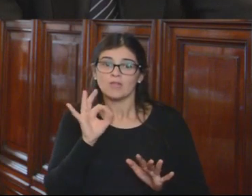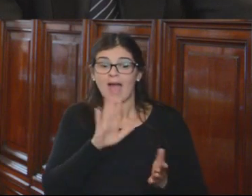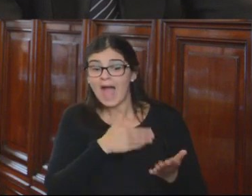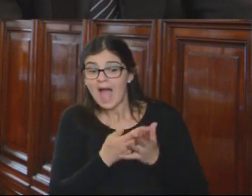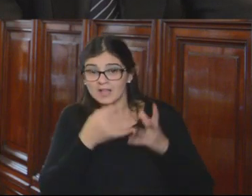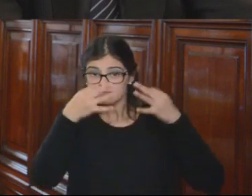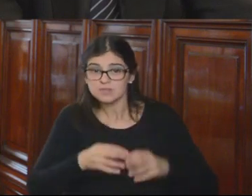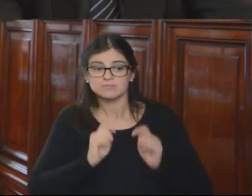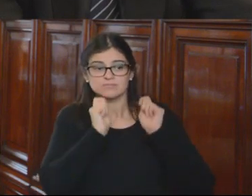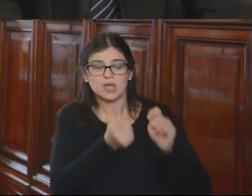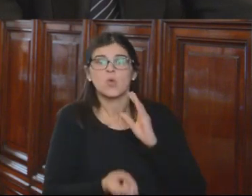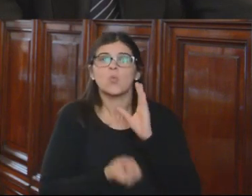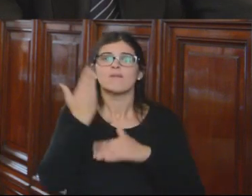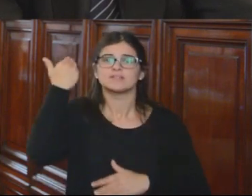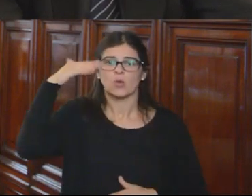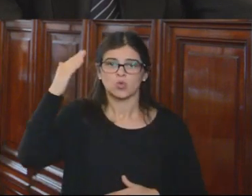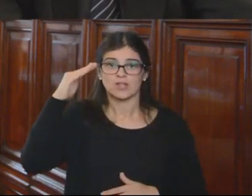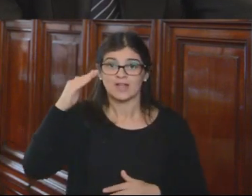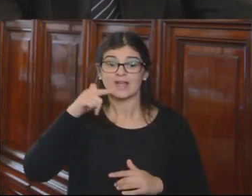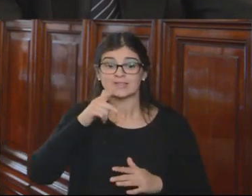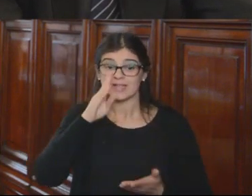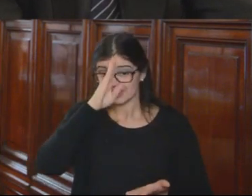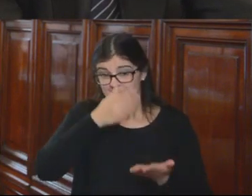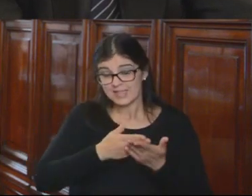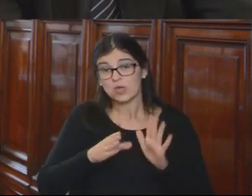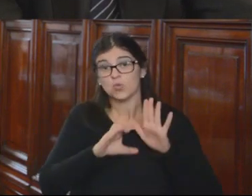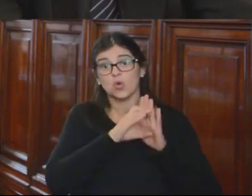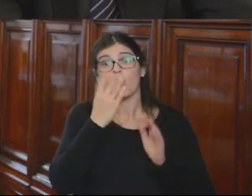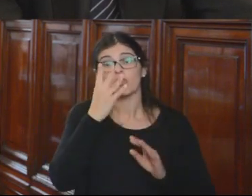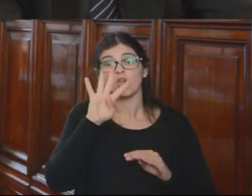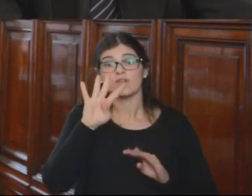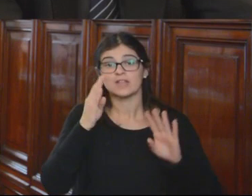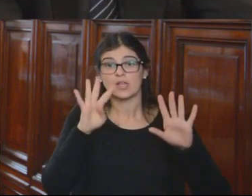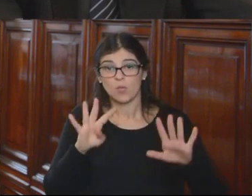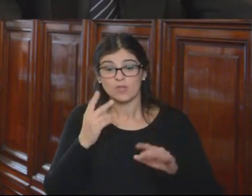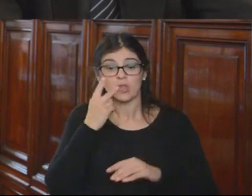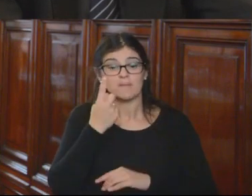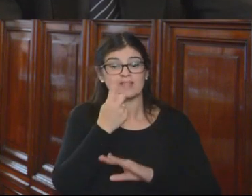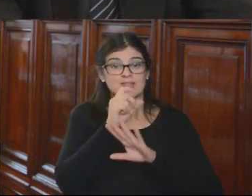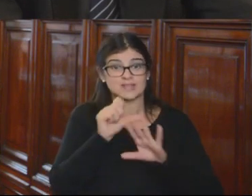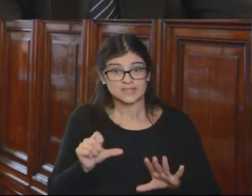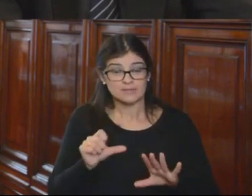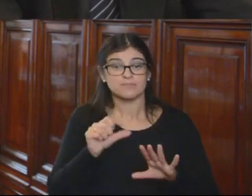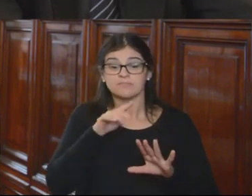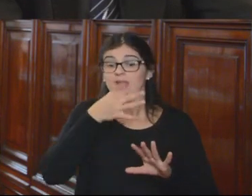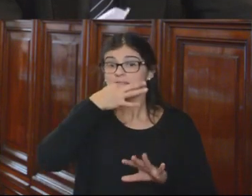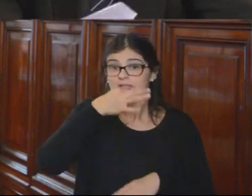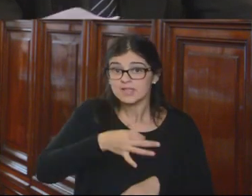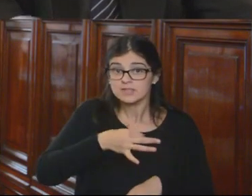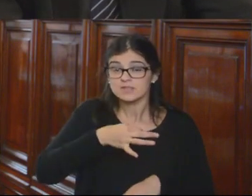designación de las nuevas autoridades. La Sentencia Constitucional 499 del 2016 establece